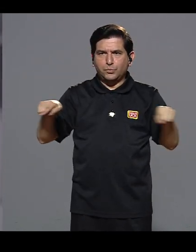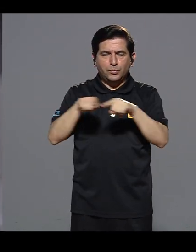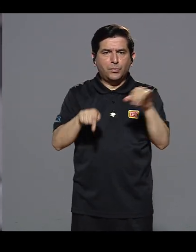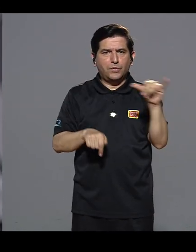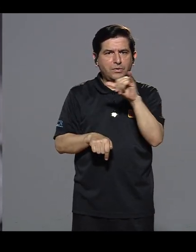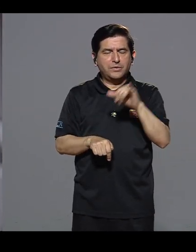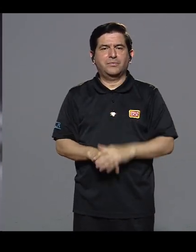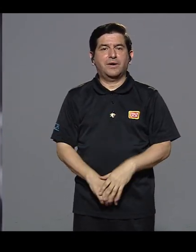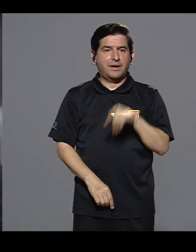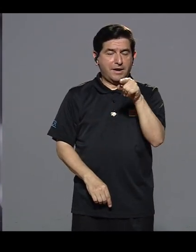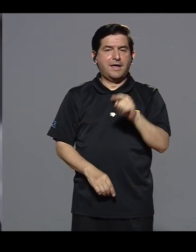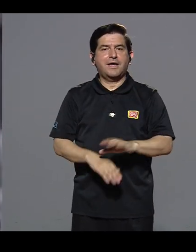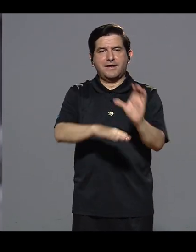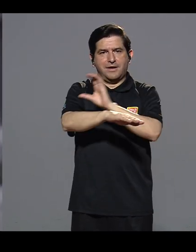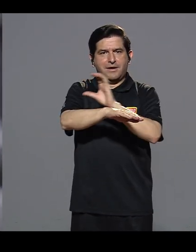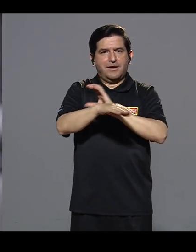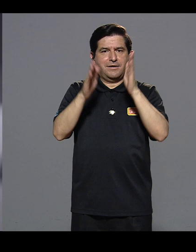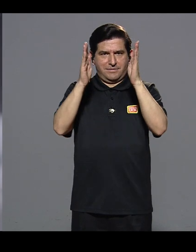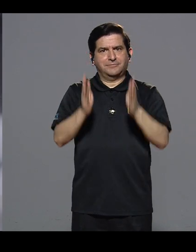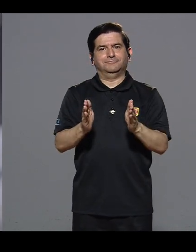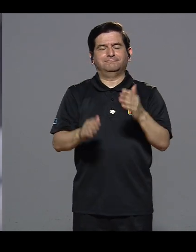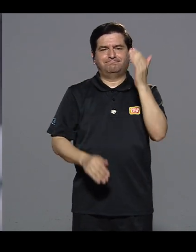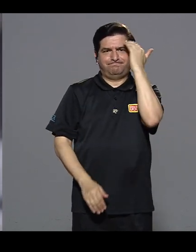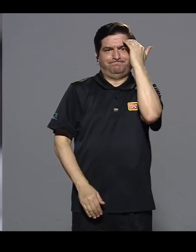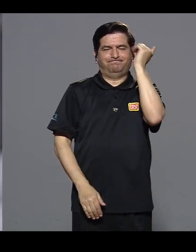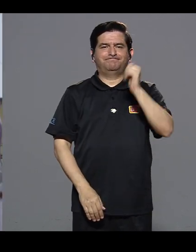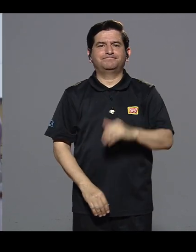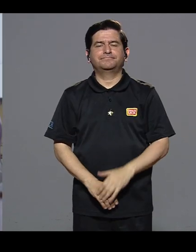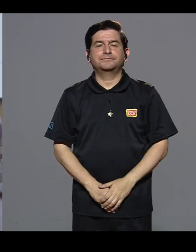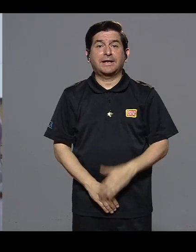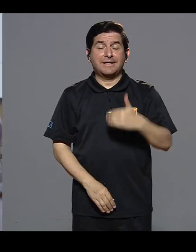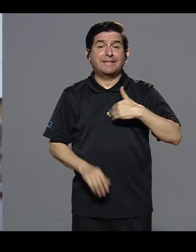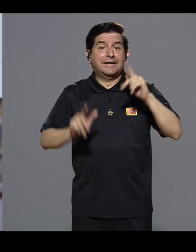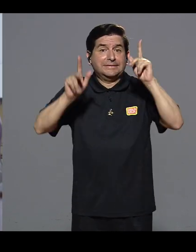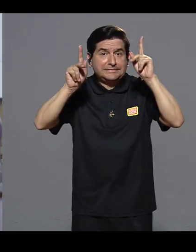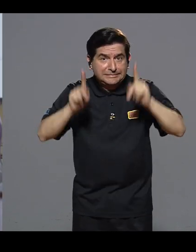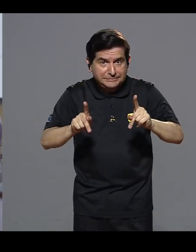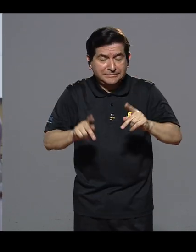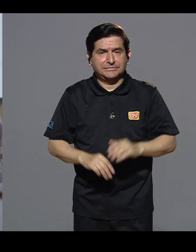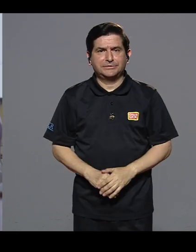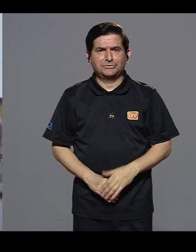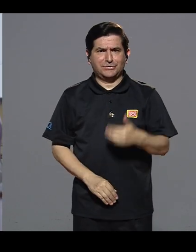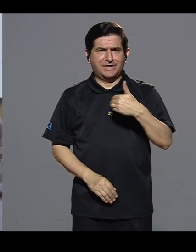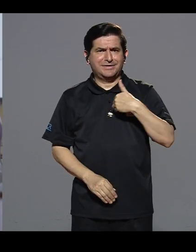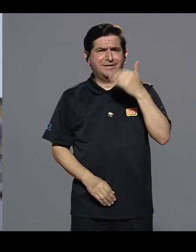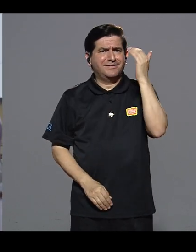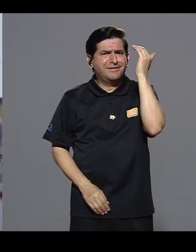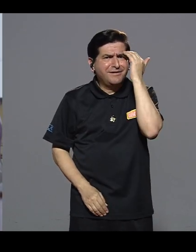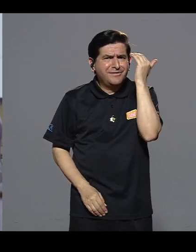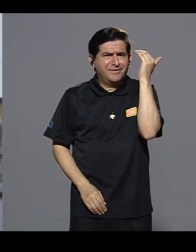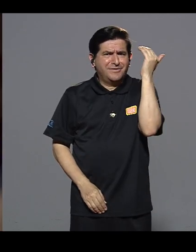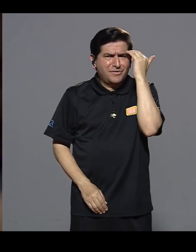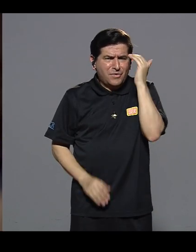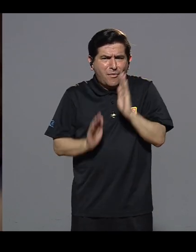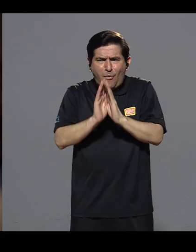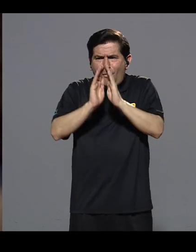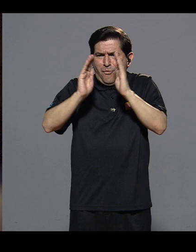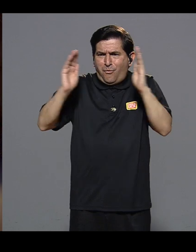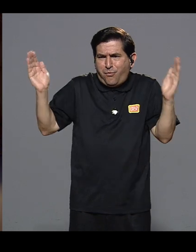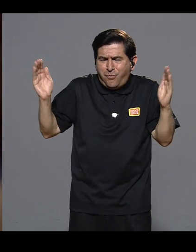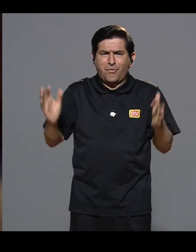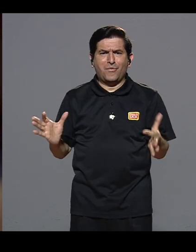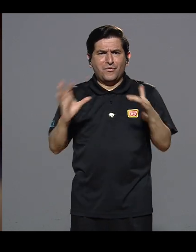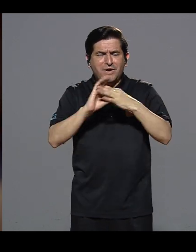uso de lectores de pantalla, sino también porque ella es informática. Tener a una persona que tiene